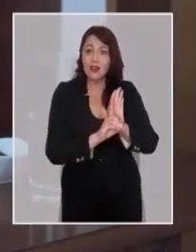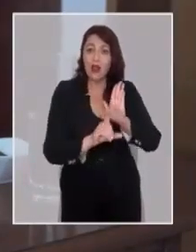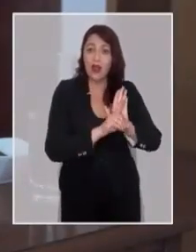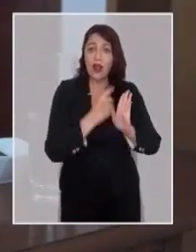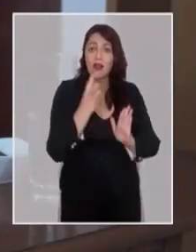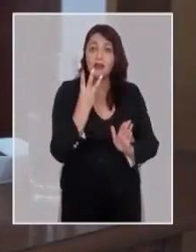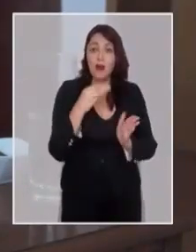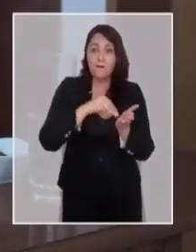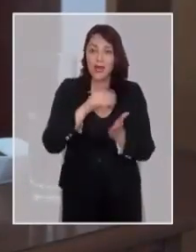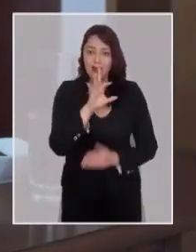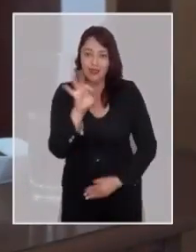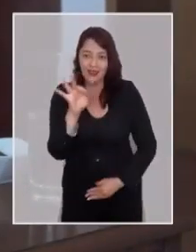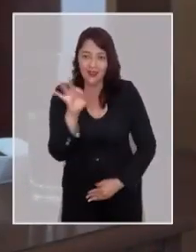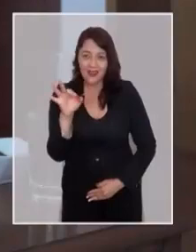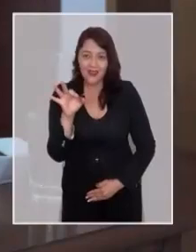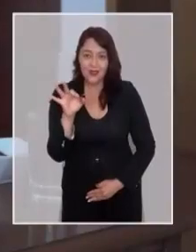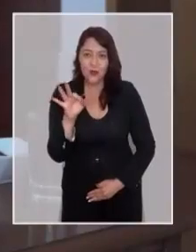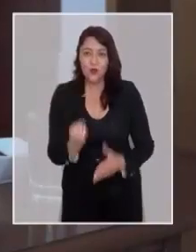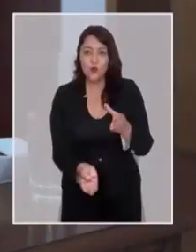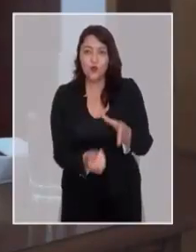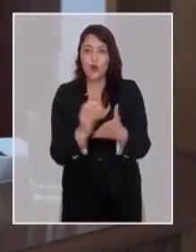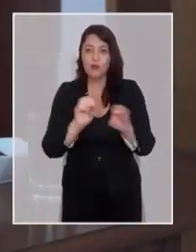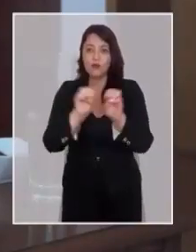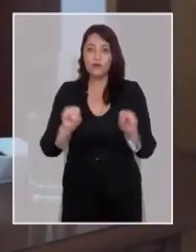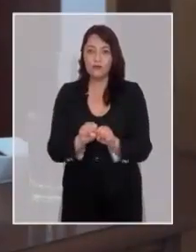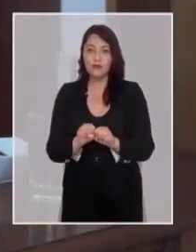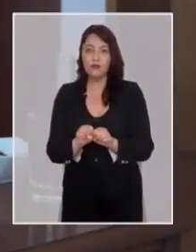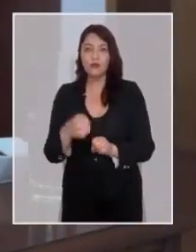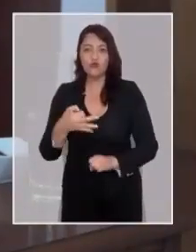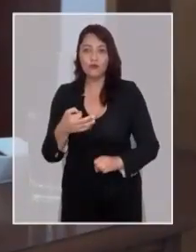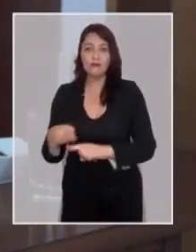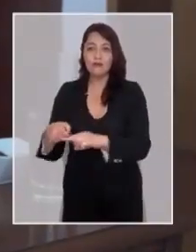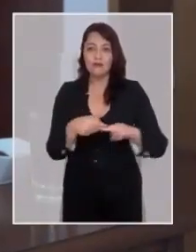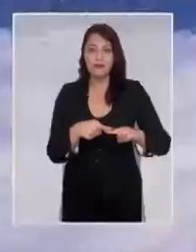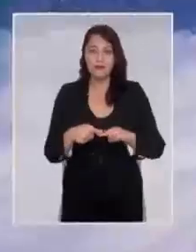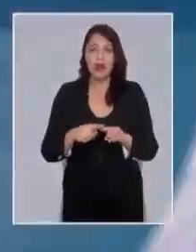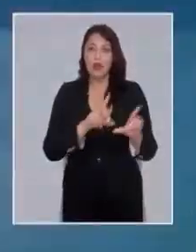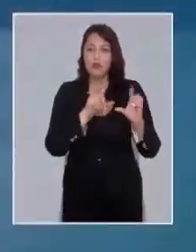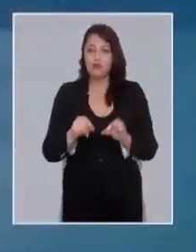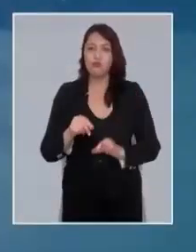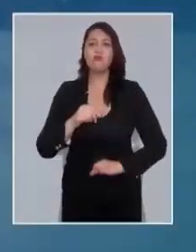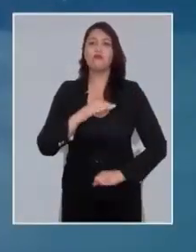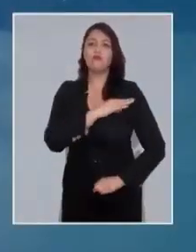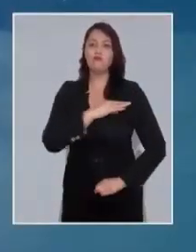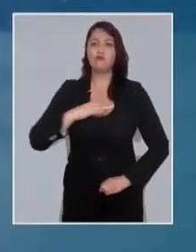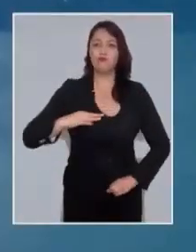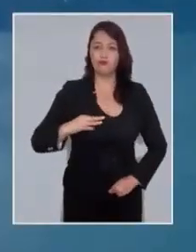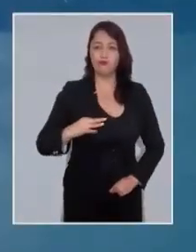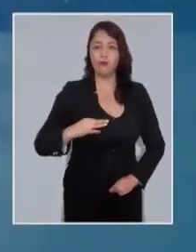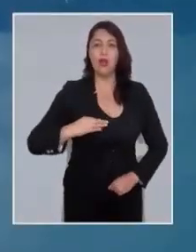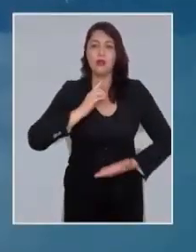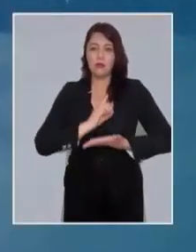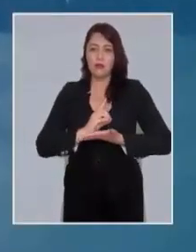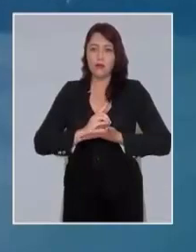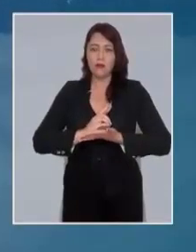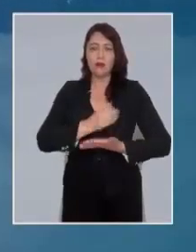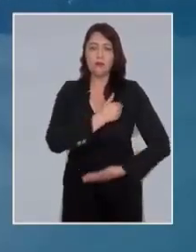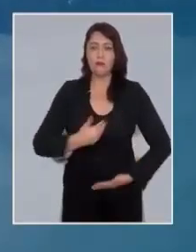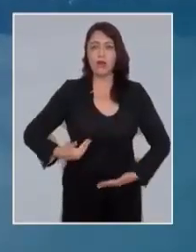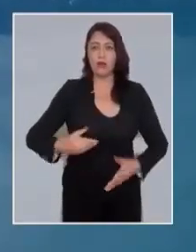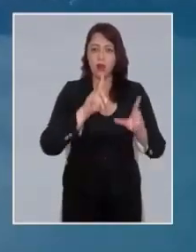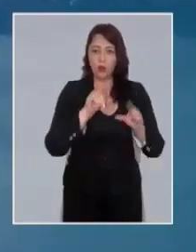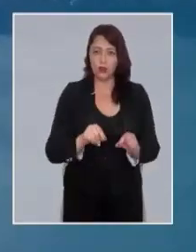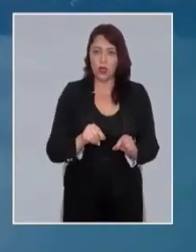reemplazando el decreto ley 3500 por un nuevo sistema de seguridad social. Reducir los sueldos del presidente, ministros y